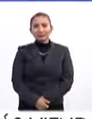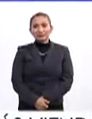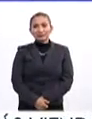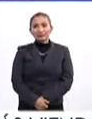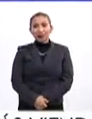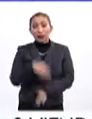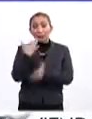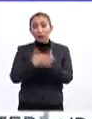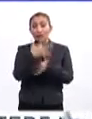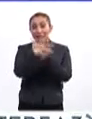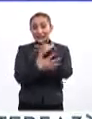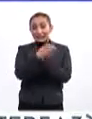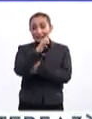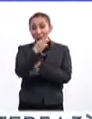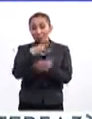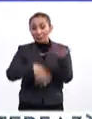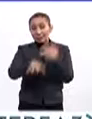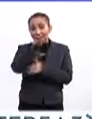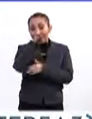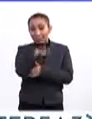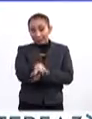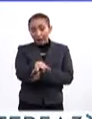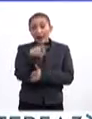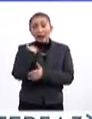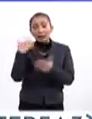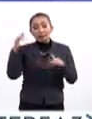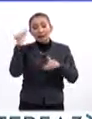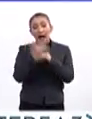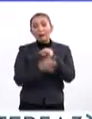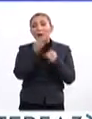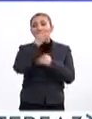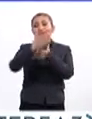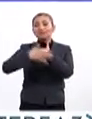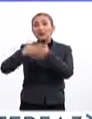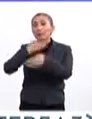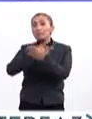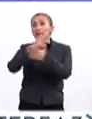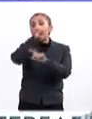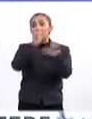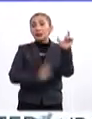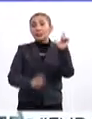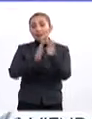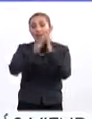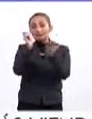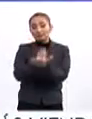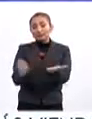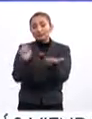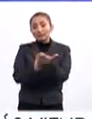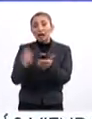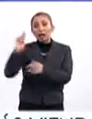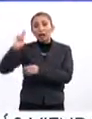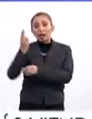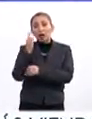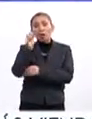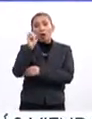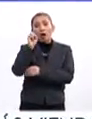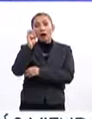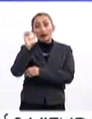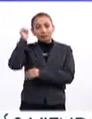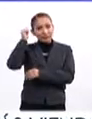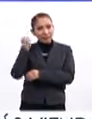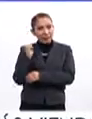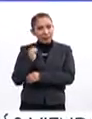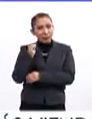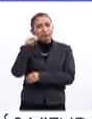El próximo 15 de enero de 2019, cerrará la convocatoria de los Premios Nacionales de Literatura de la Universidad Autónoma de